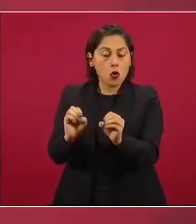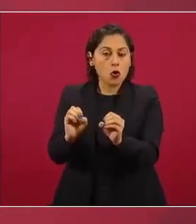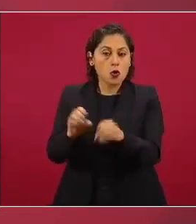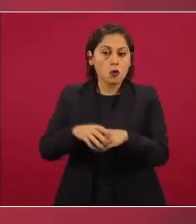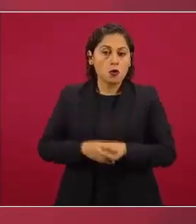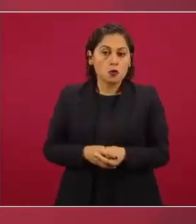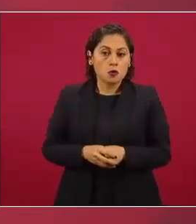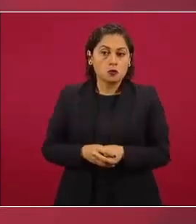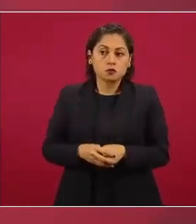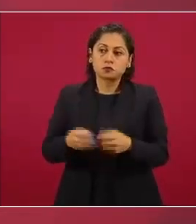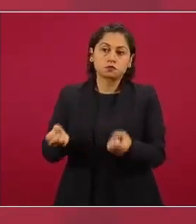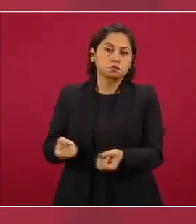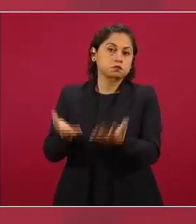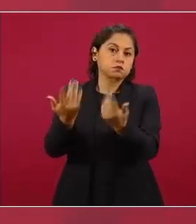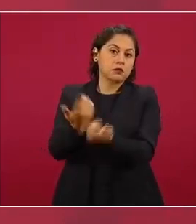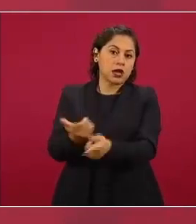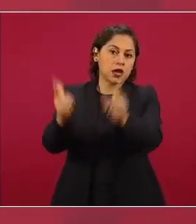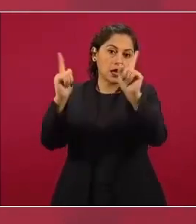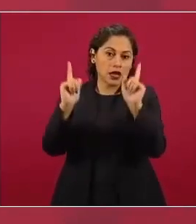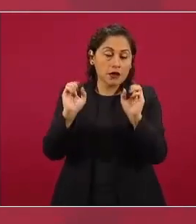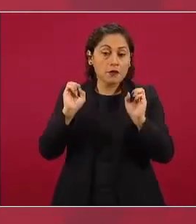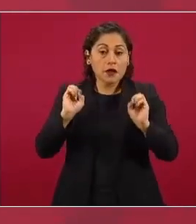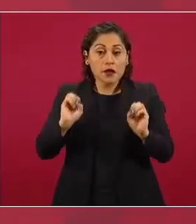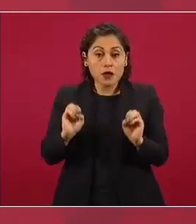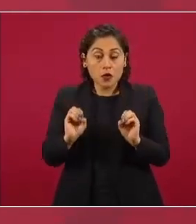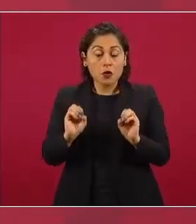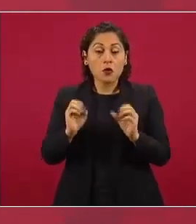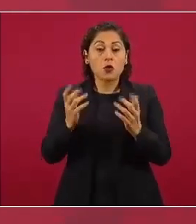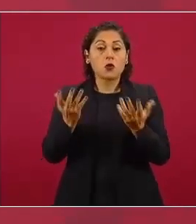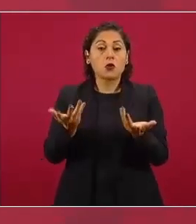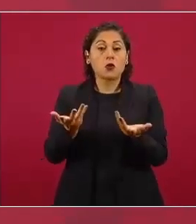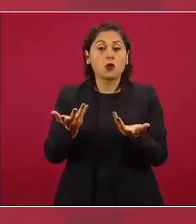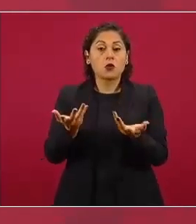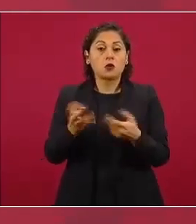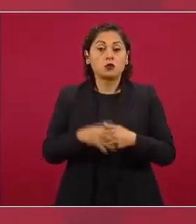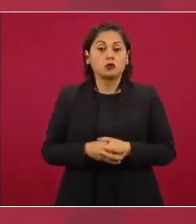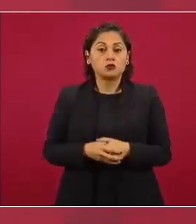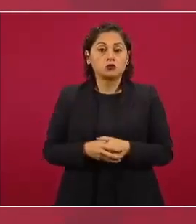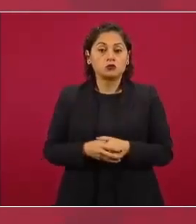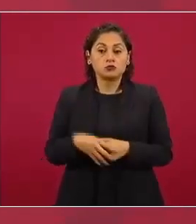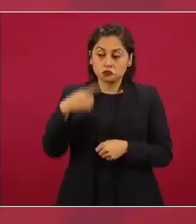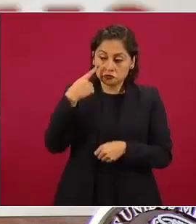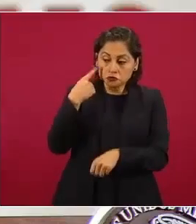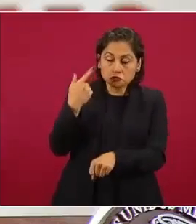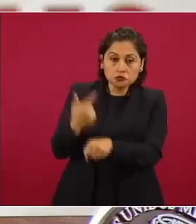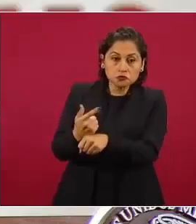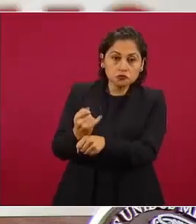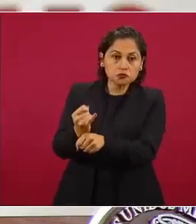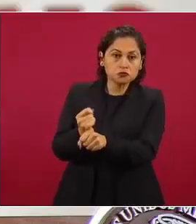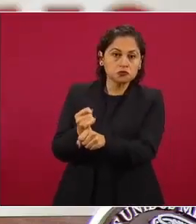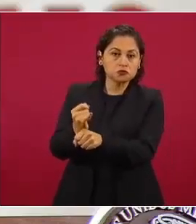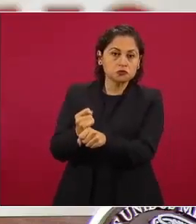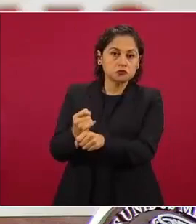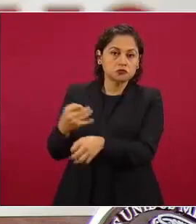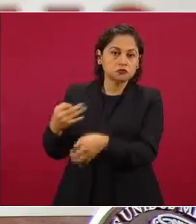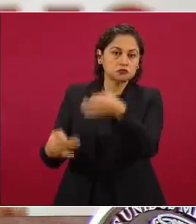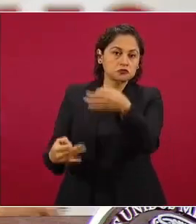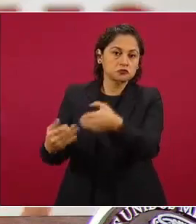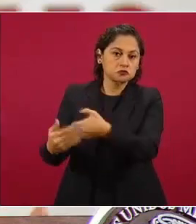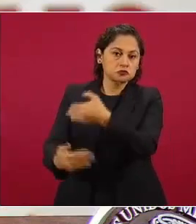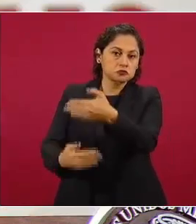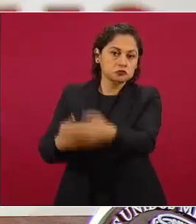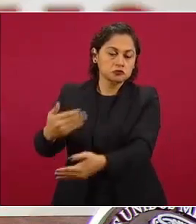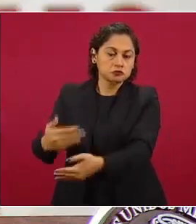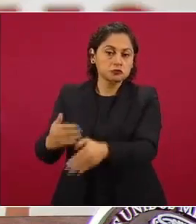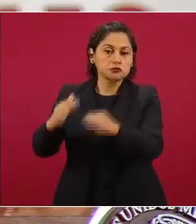dejado en libertad si va a estar sujeto a proceso de